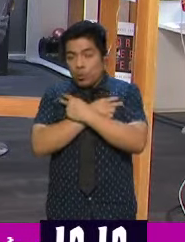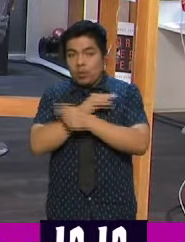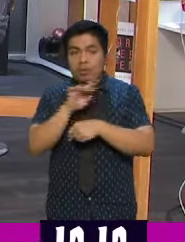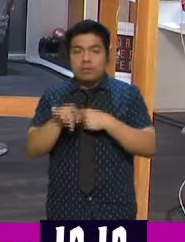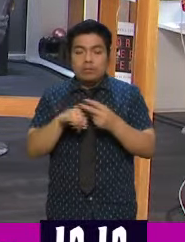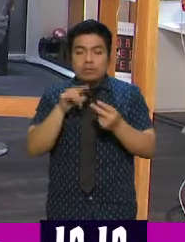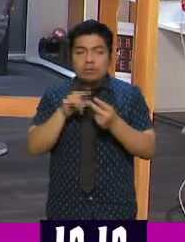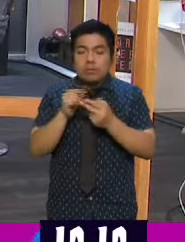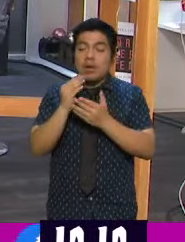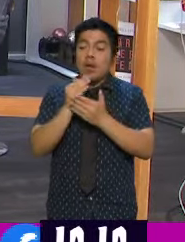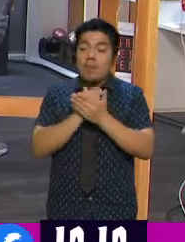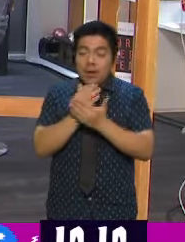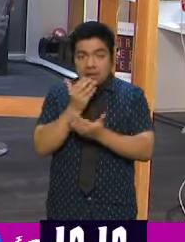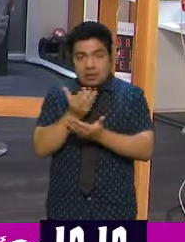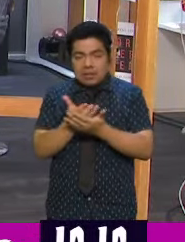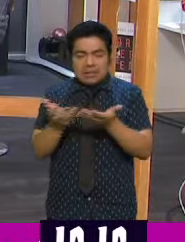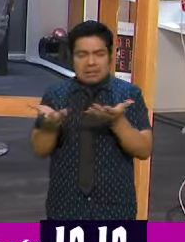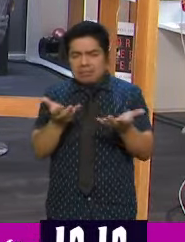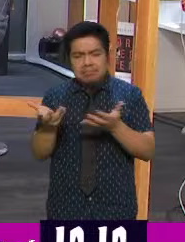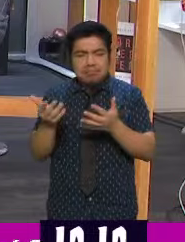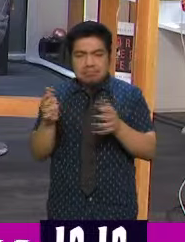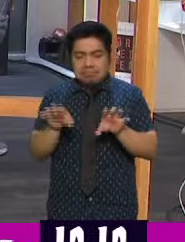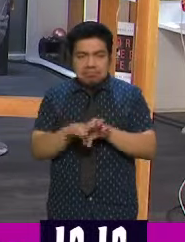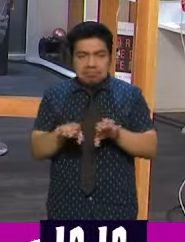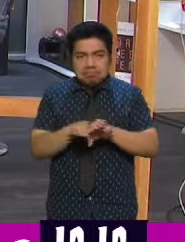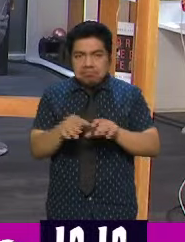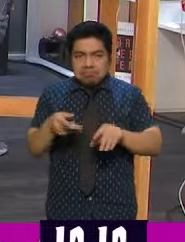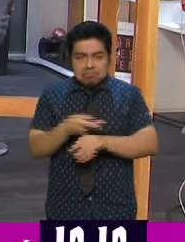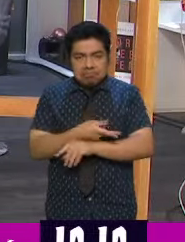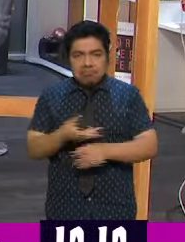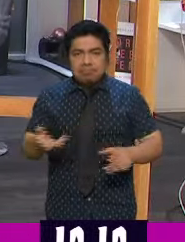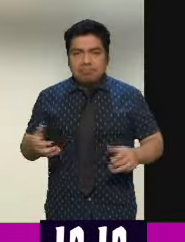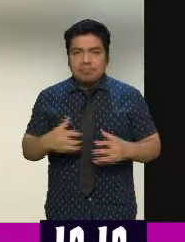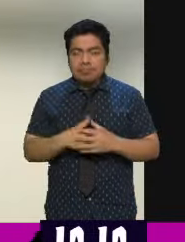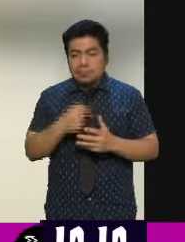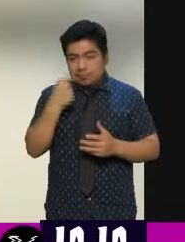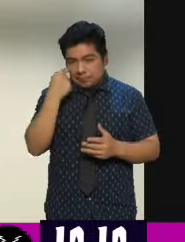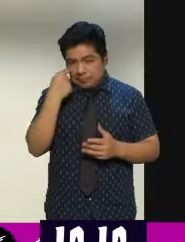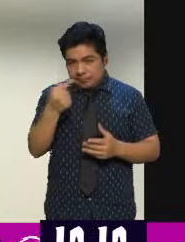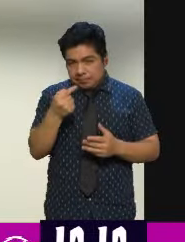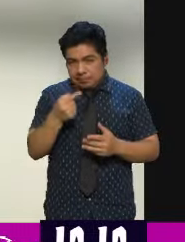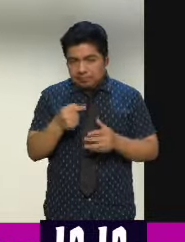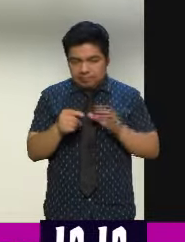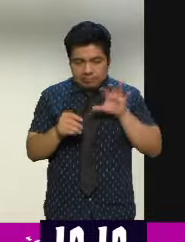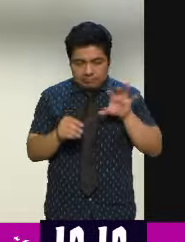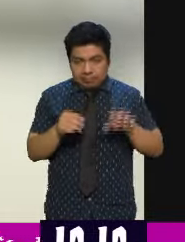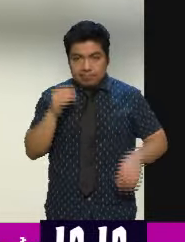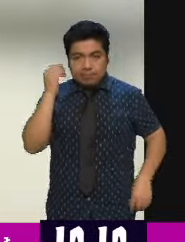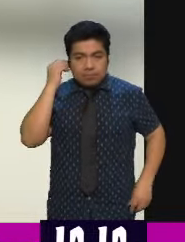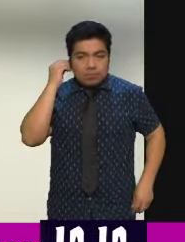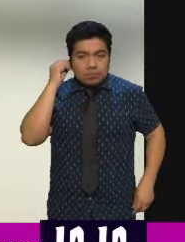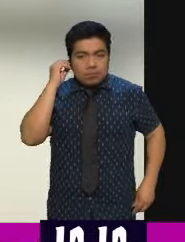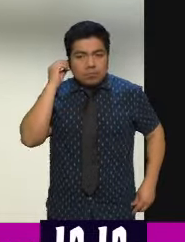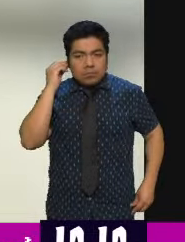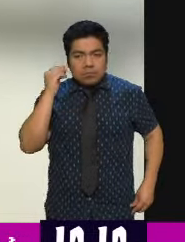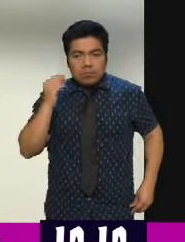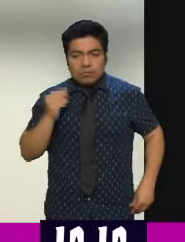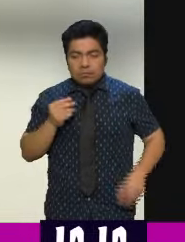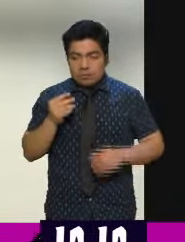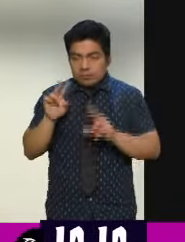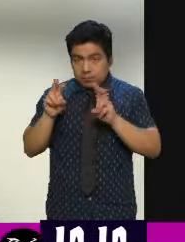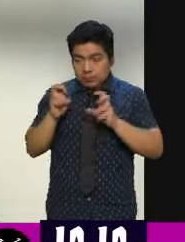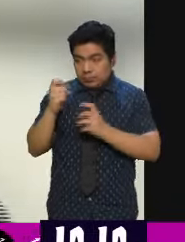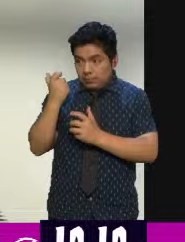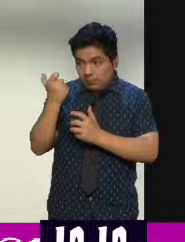tener menos horas de descanso. A ver, ¿cómo funciona? Mira, si dejamos a un lado todo el tema económico y de la